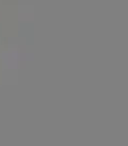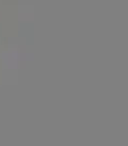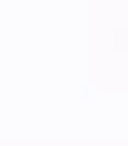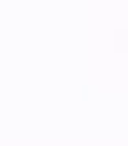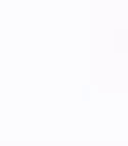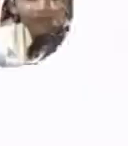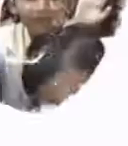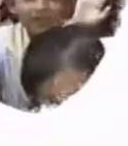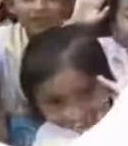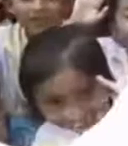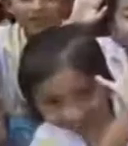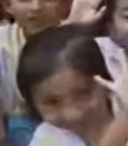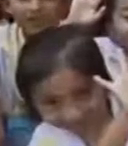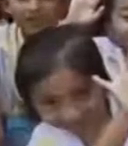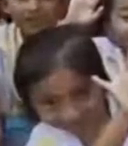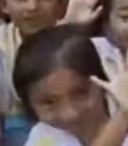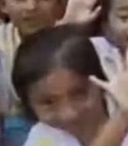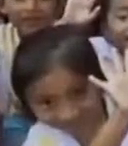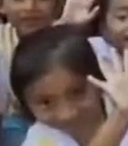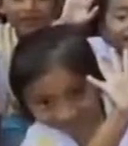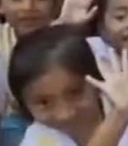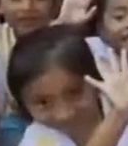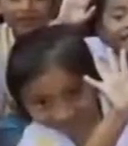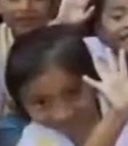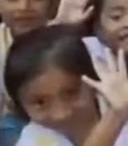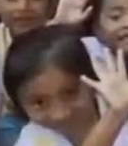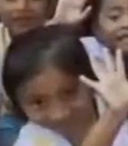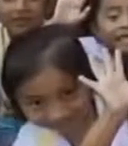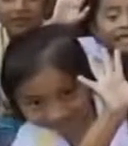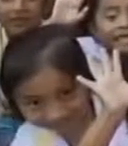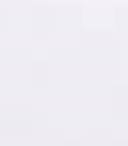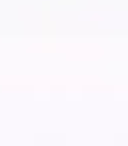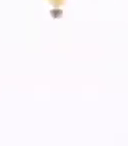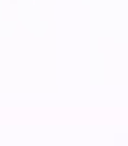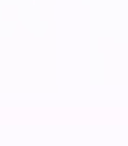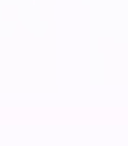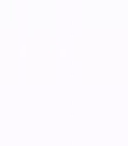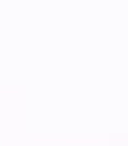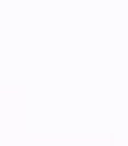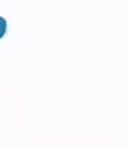A continuación, Matemática Primero Primaria.